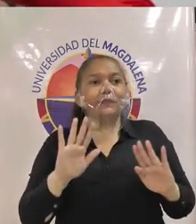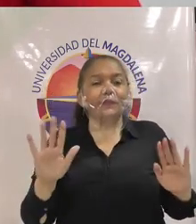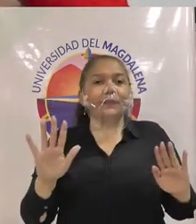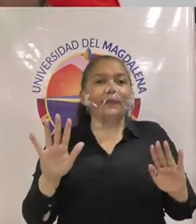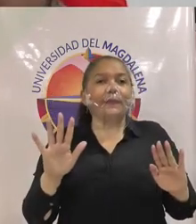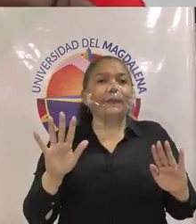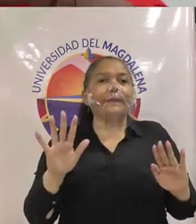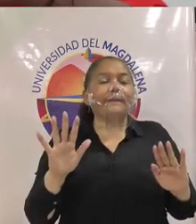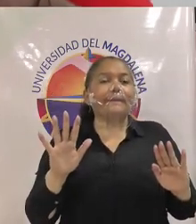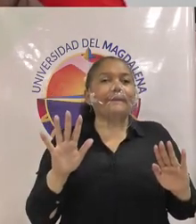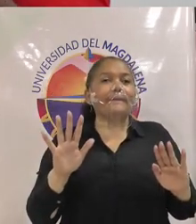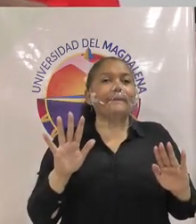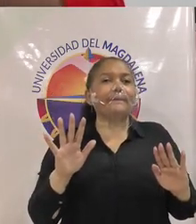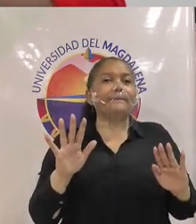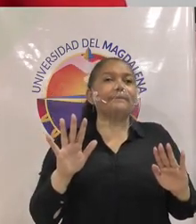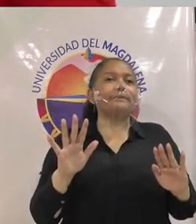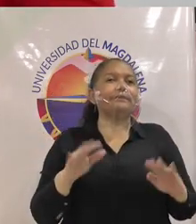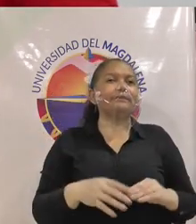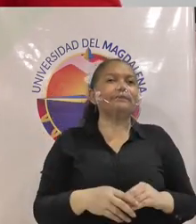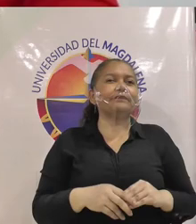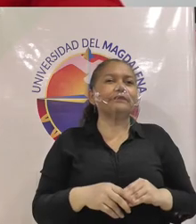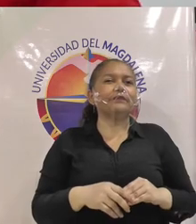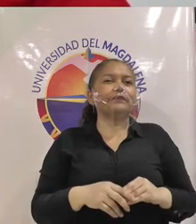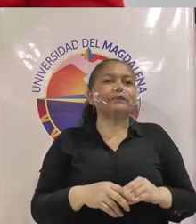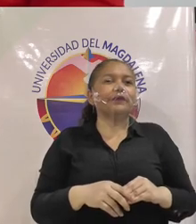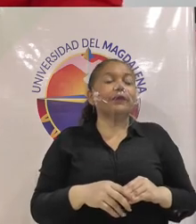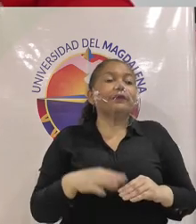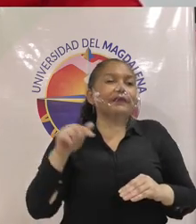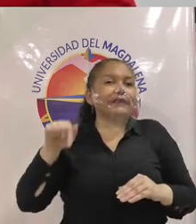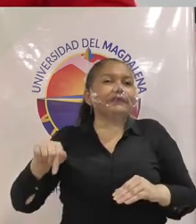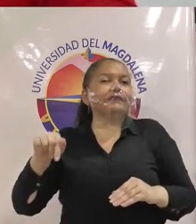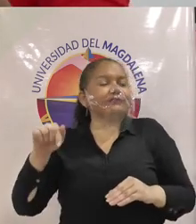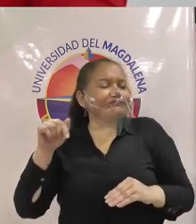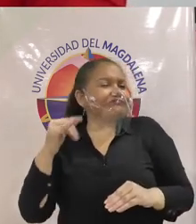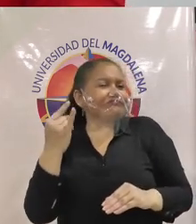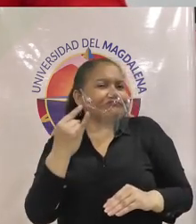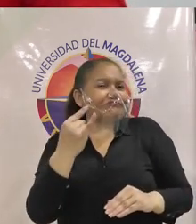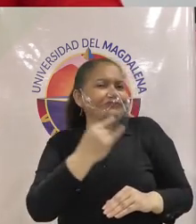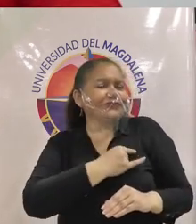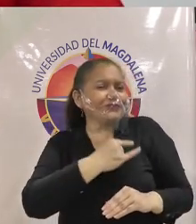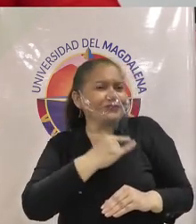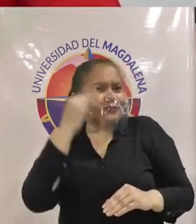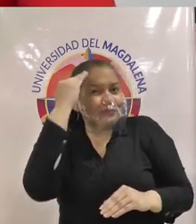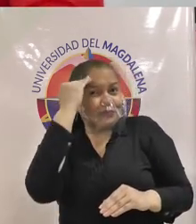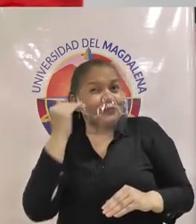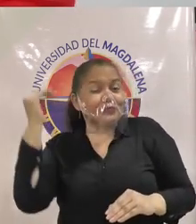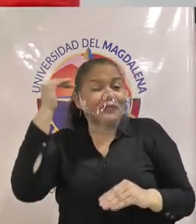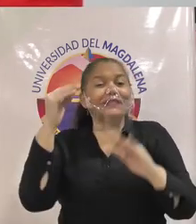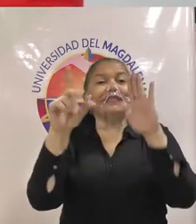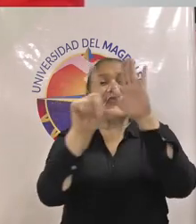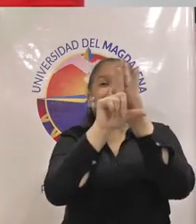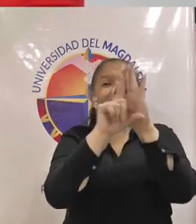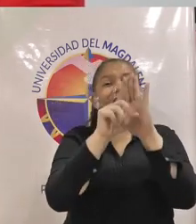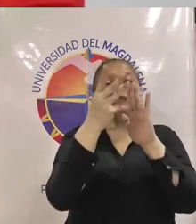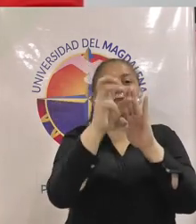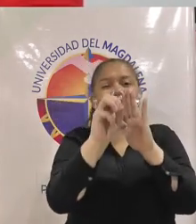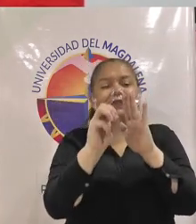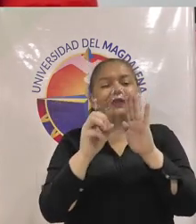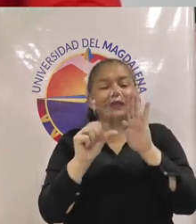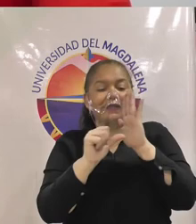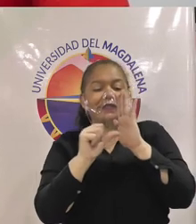la parte de financiamiento en las instituciones de educación superior hace parte de lo establecido en la ley 30 en el artículo